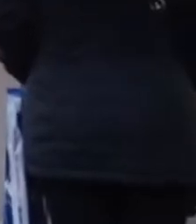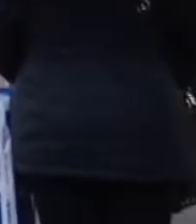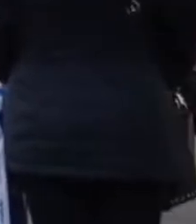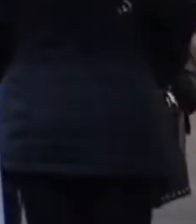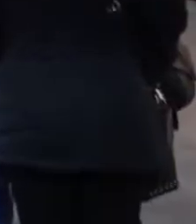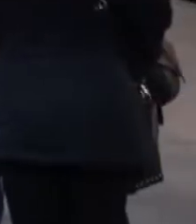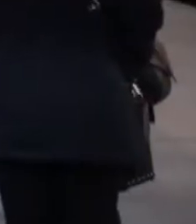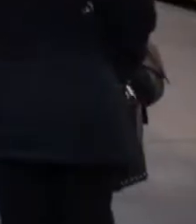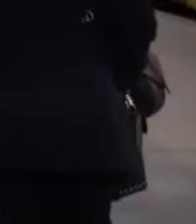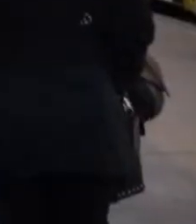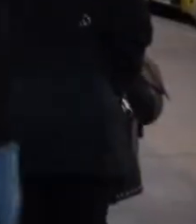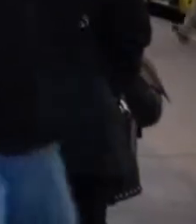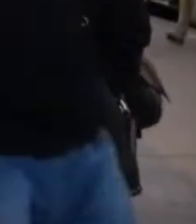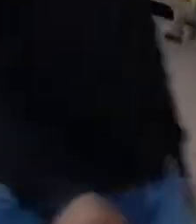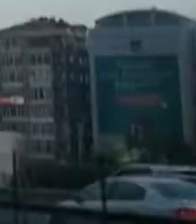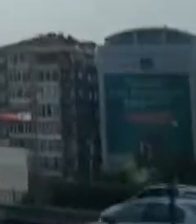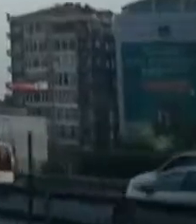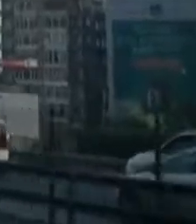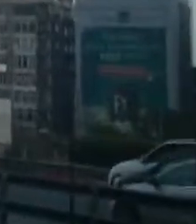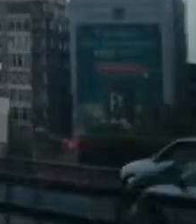grande y todavía la sigo descubriendo.